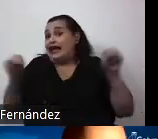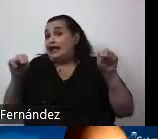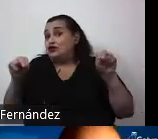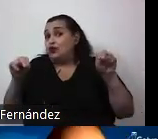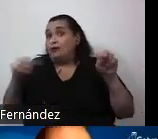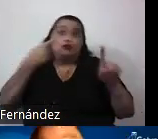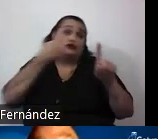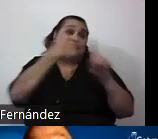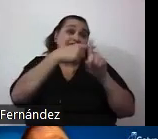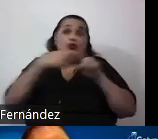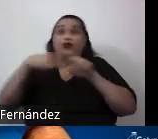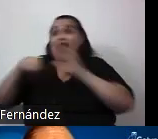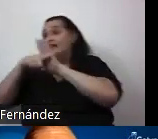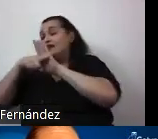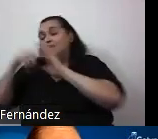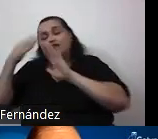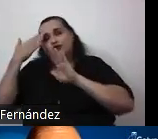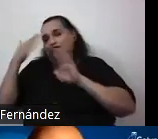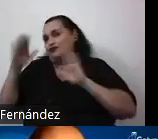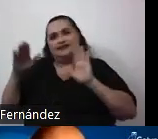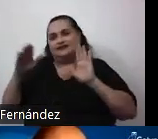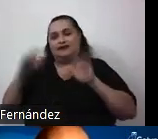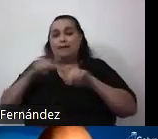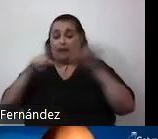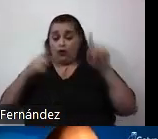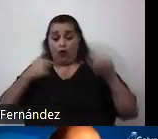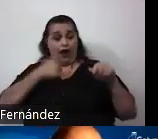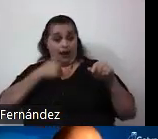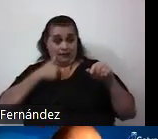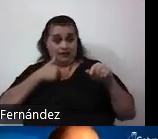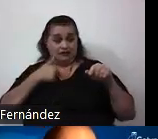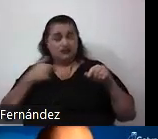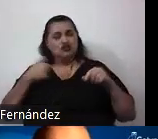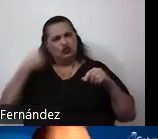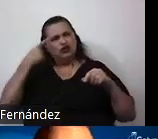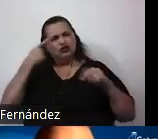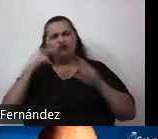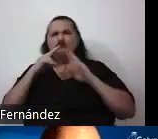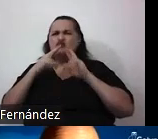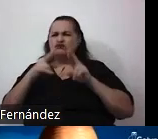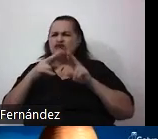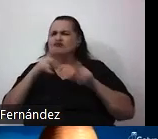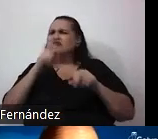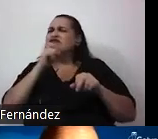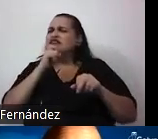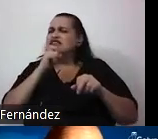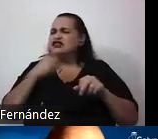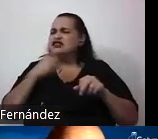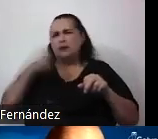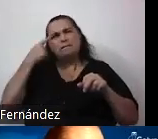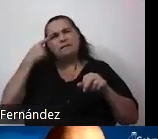negativo a mí intuitivamente me resulta difícil evitar cierto pesimismo